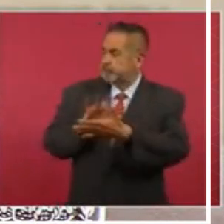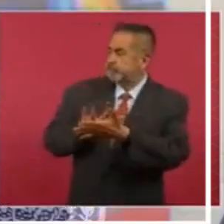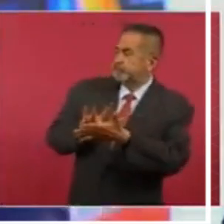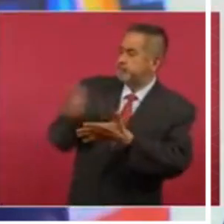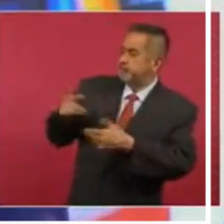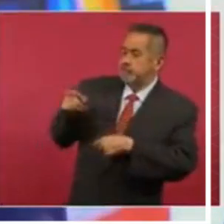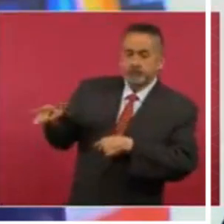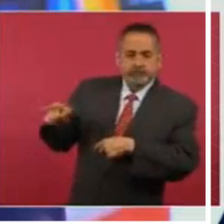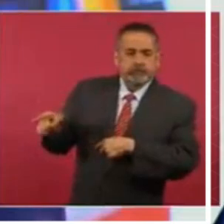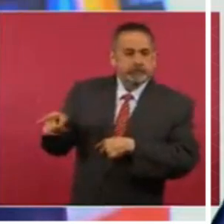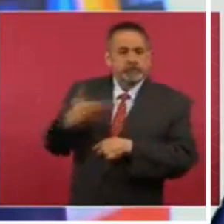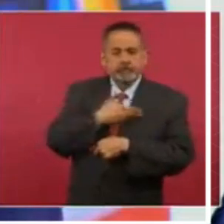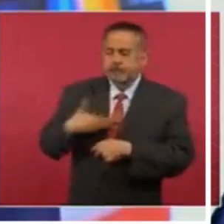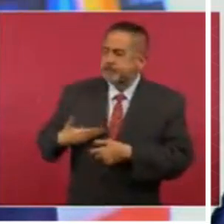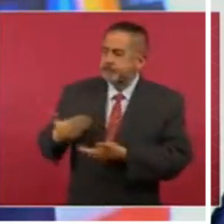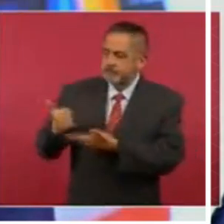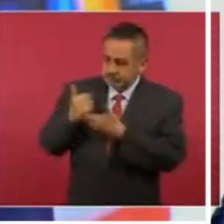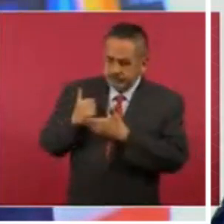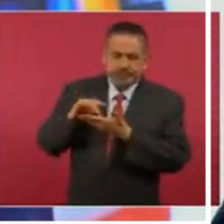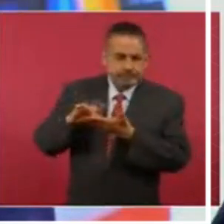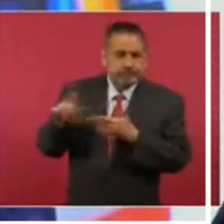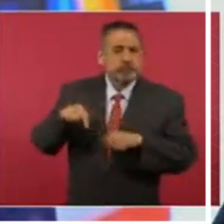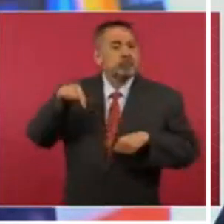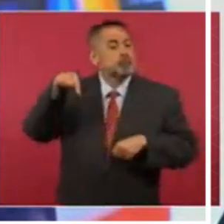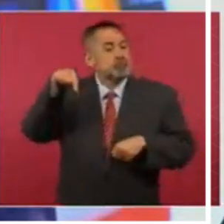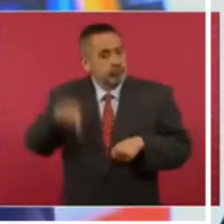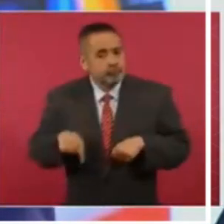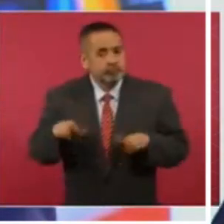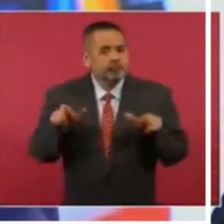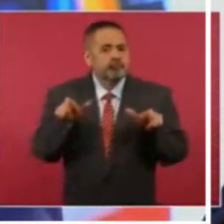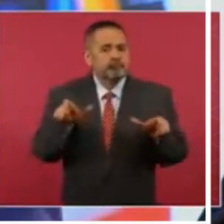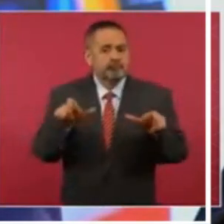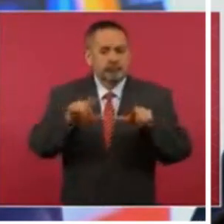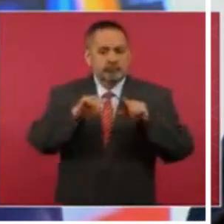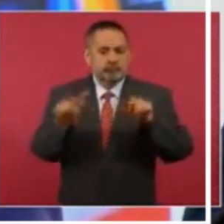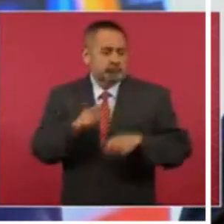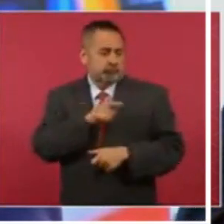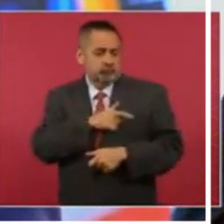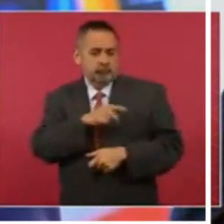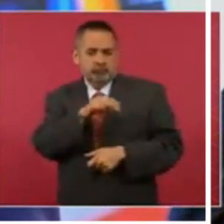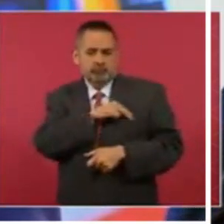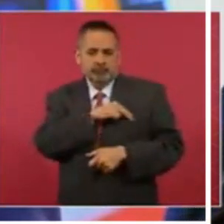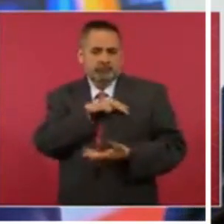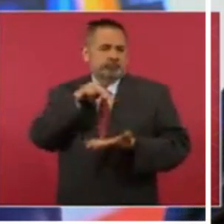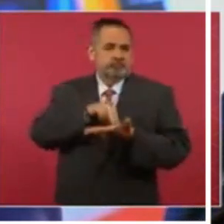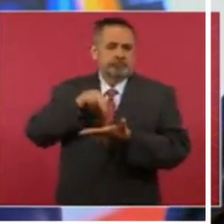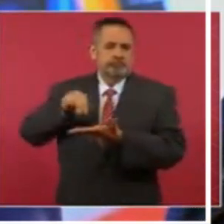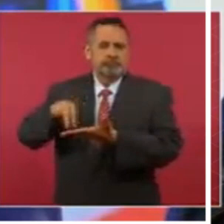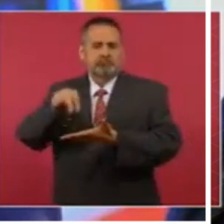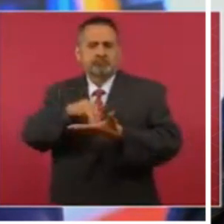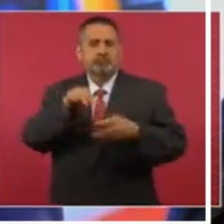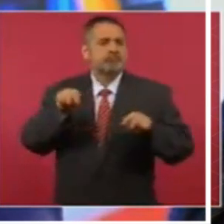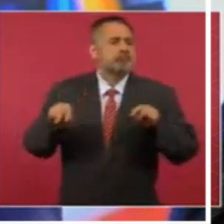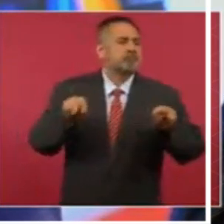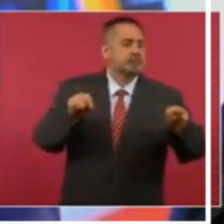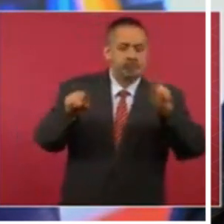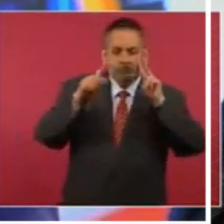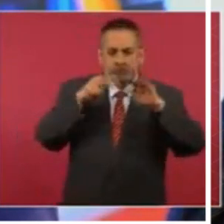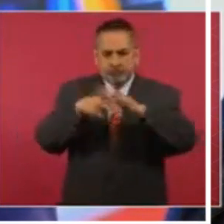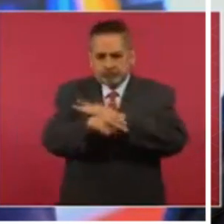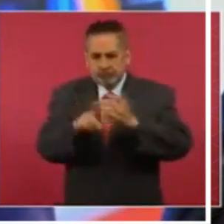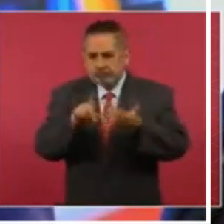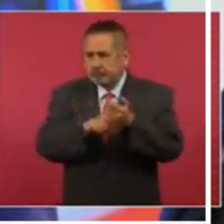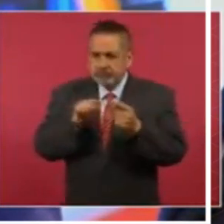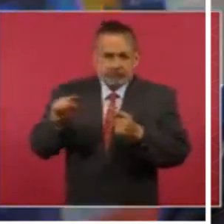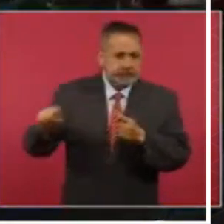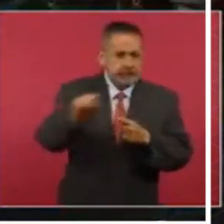el apoyo. La Guardia Nacional estará presente en las estaciones del metro y en algunas otras instalaciones